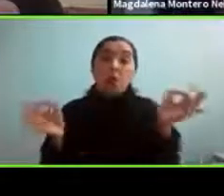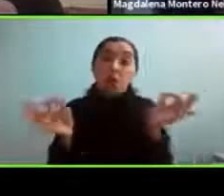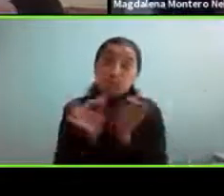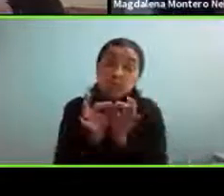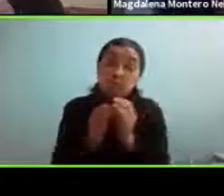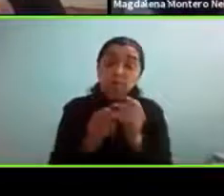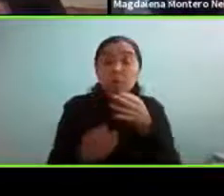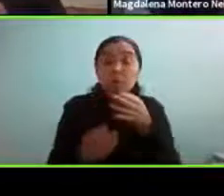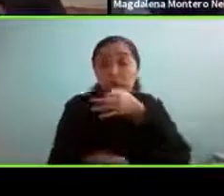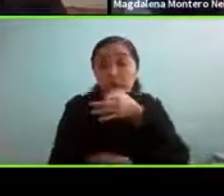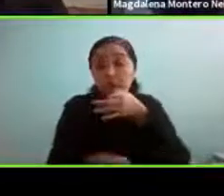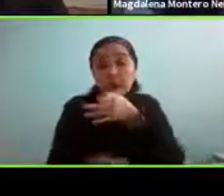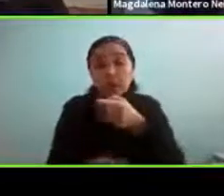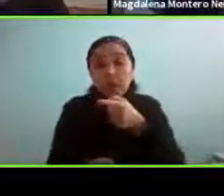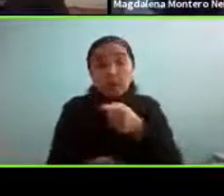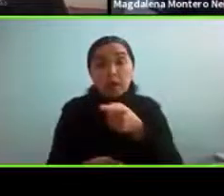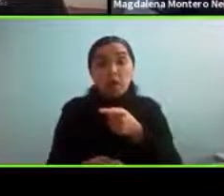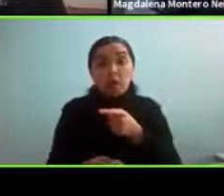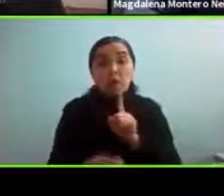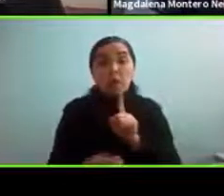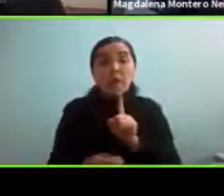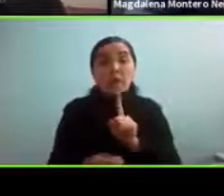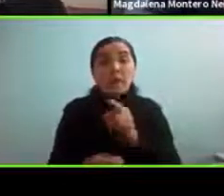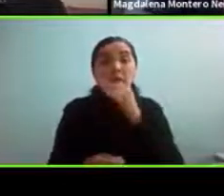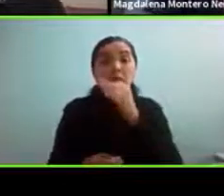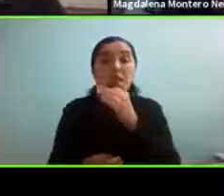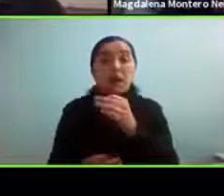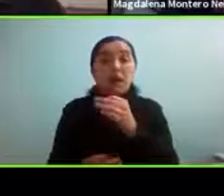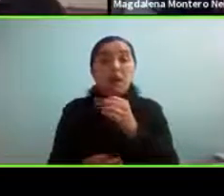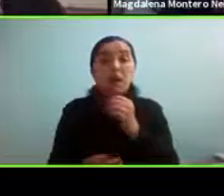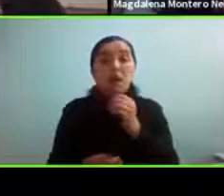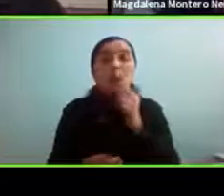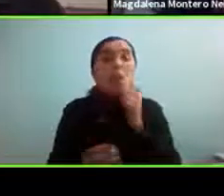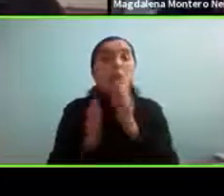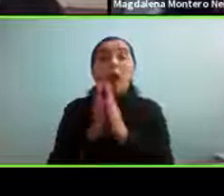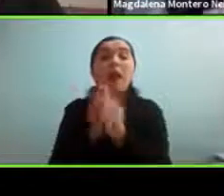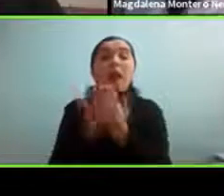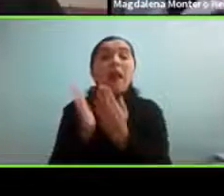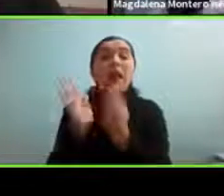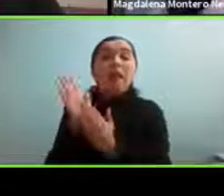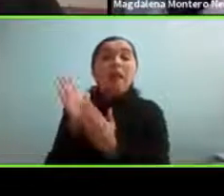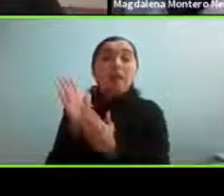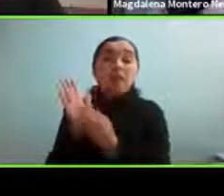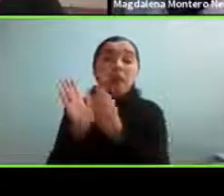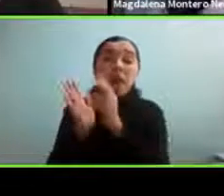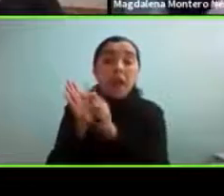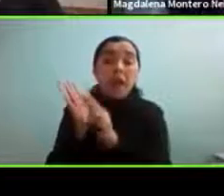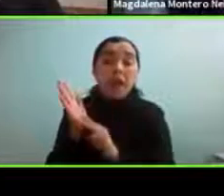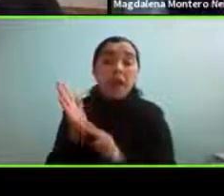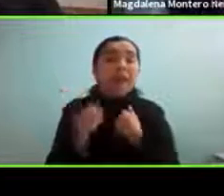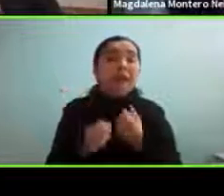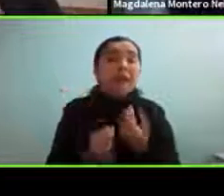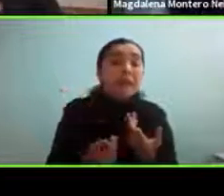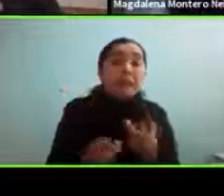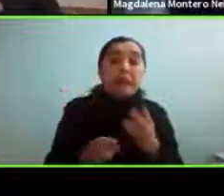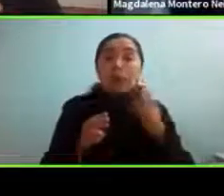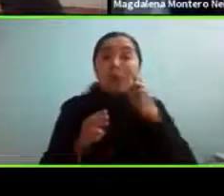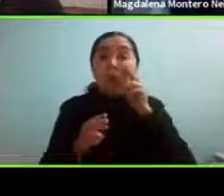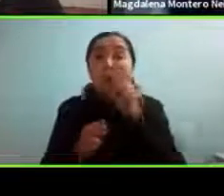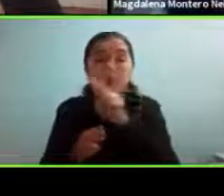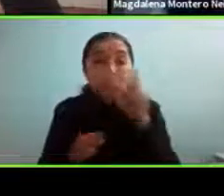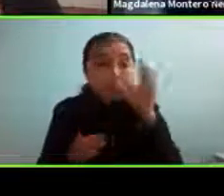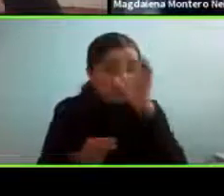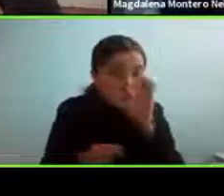como nos han pedido que nos digan cuál libro o qué qué tenemos que mirar qué recurso tenemos que buscar